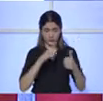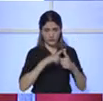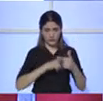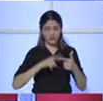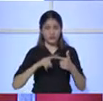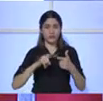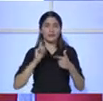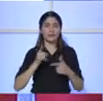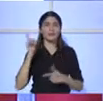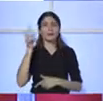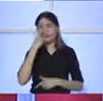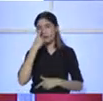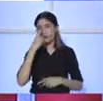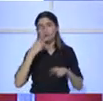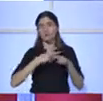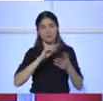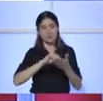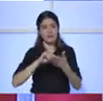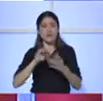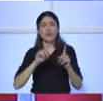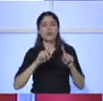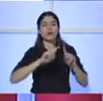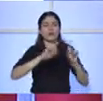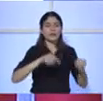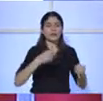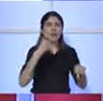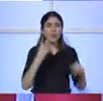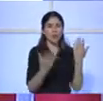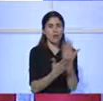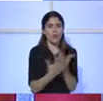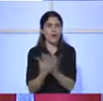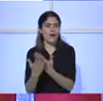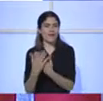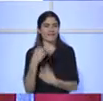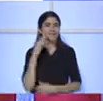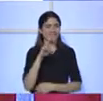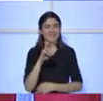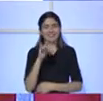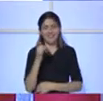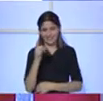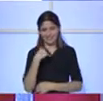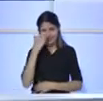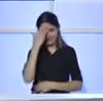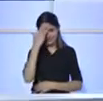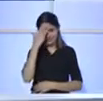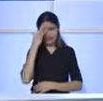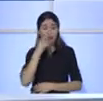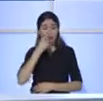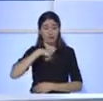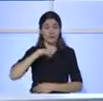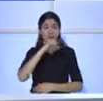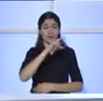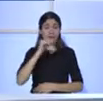para saber de tierras superpuestas. De estos casos hay muchísimos, hay muchísimos. Imagínense que nosotros en 100 días